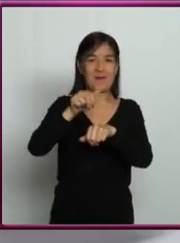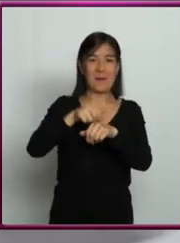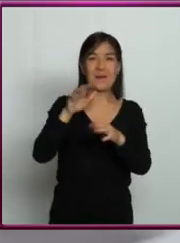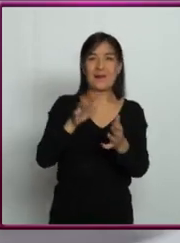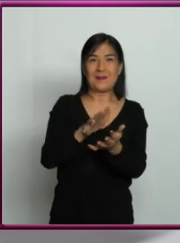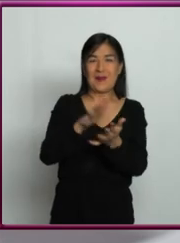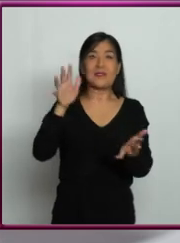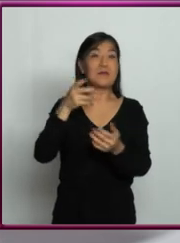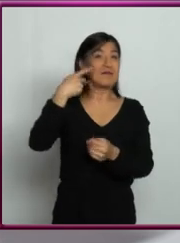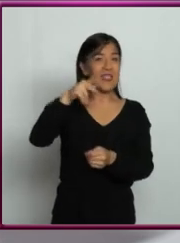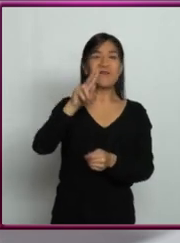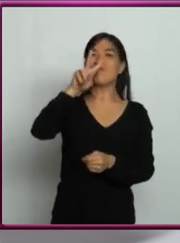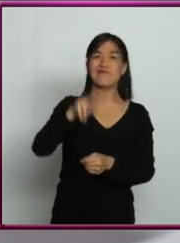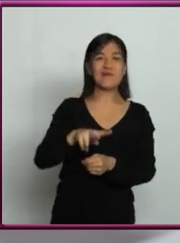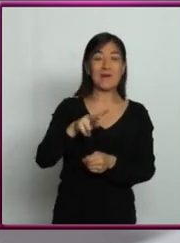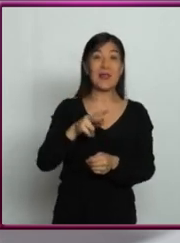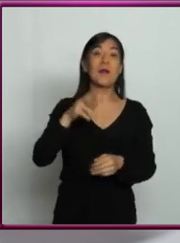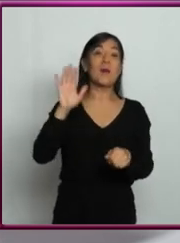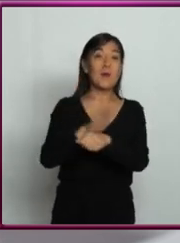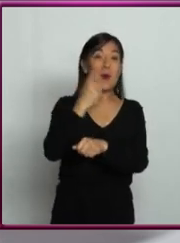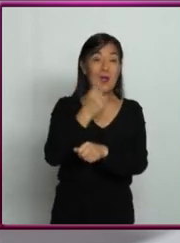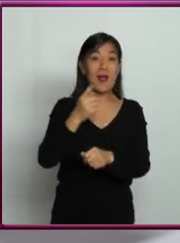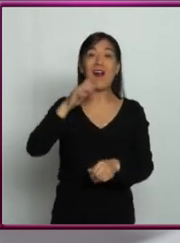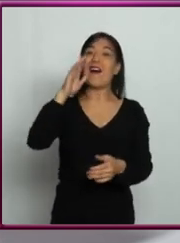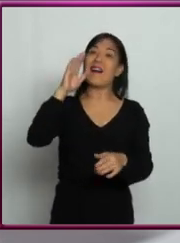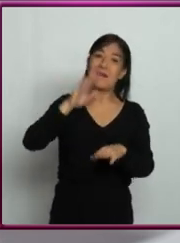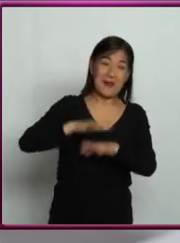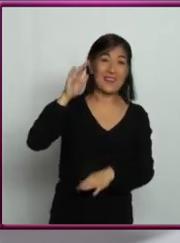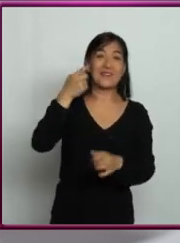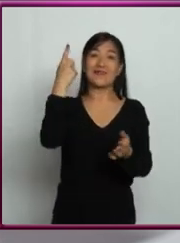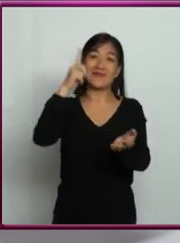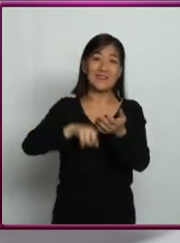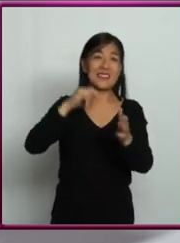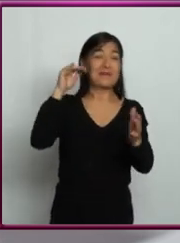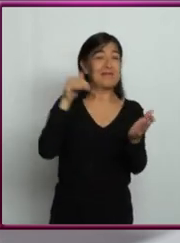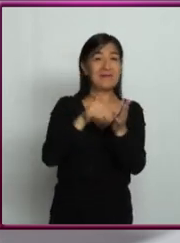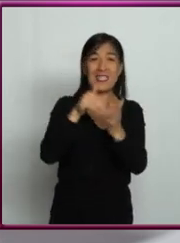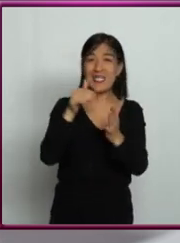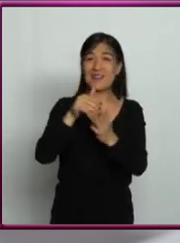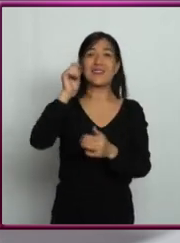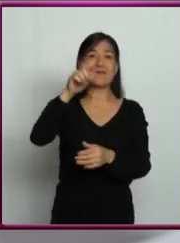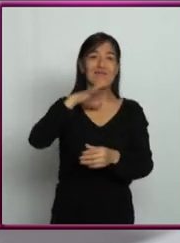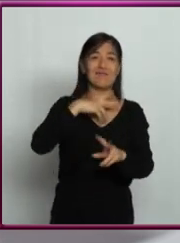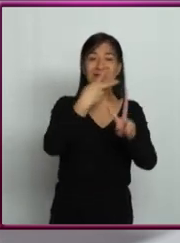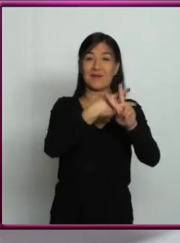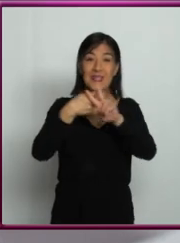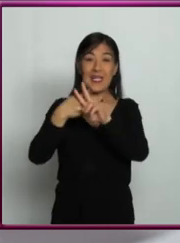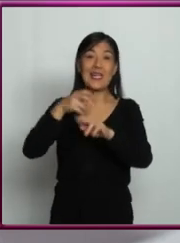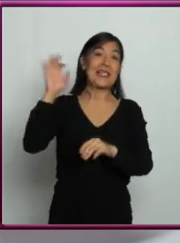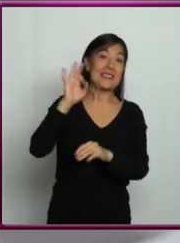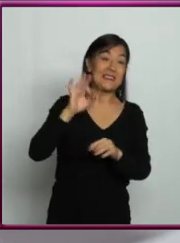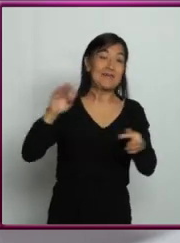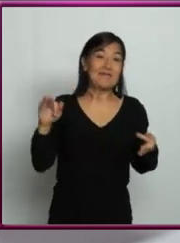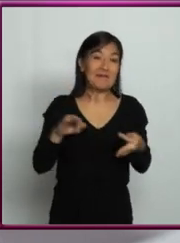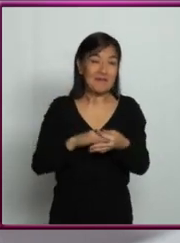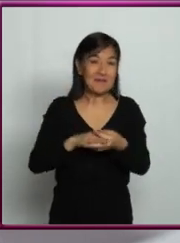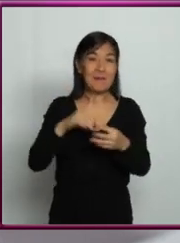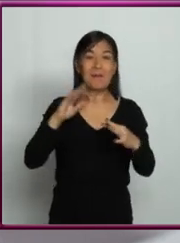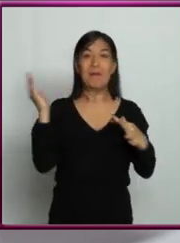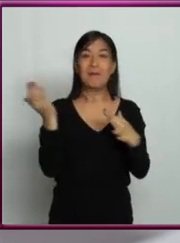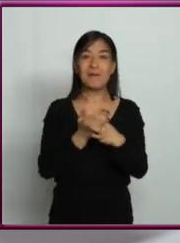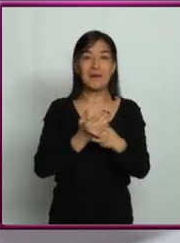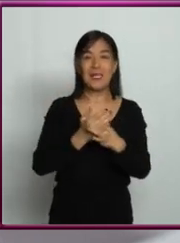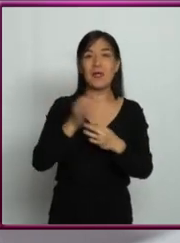lo es porque hay miles de millones de estrellas en nuestra galaxia y se estima que aproximadamente la mitad de estas estrellas tienen